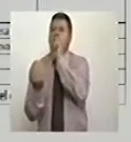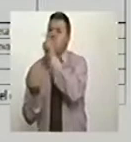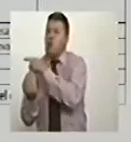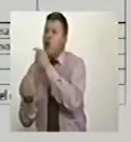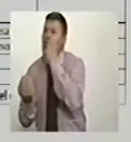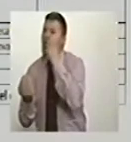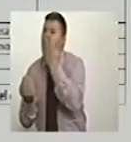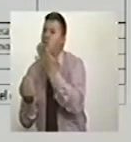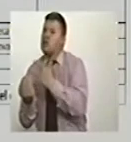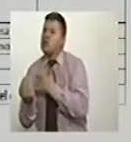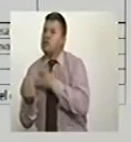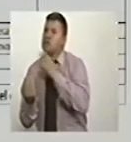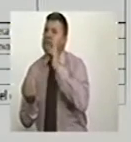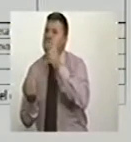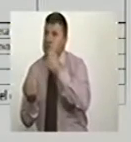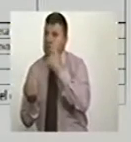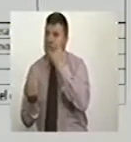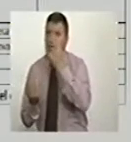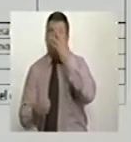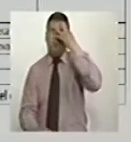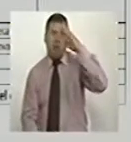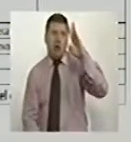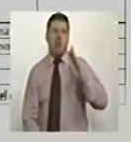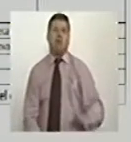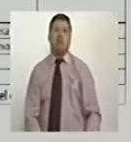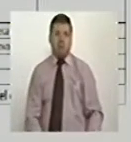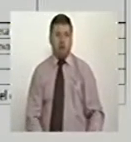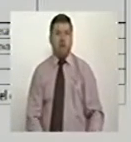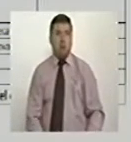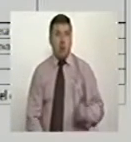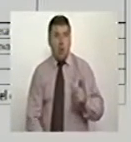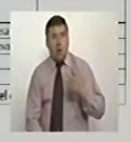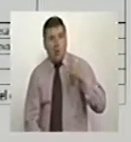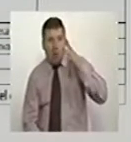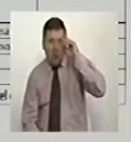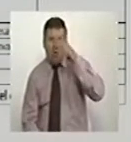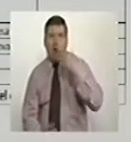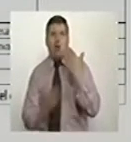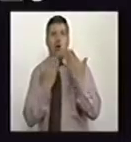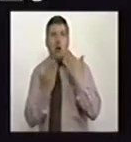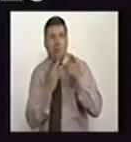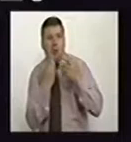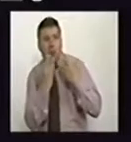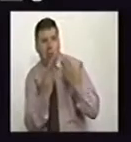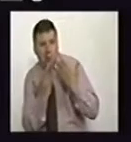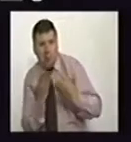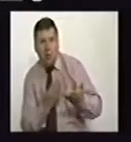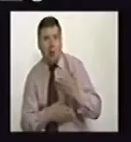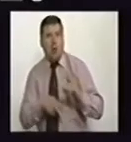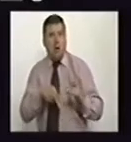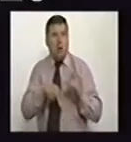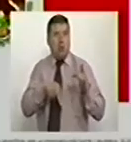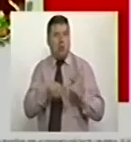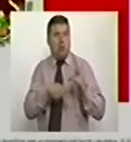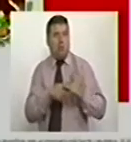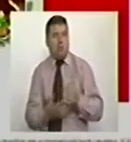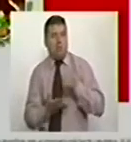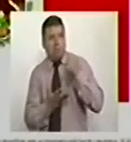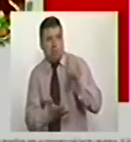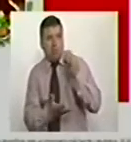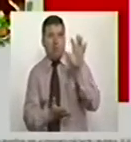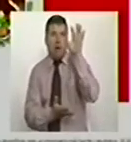estos pocos años que están allí? México. Se generó un ambiente de confianza que incentivó mayor inversión